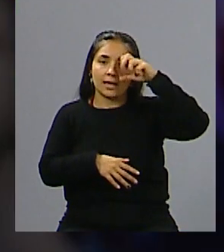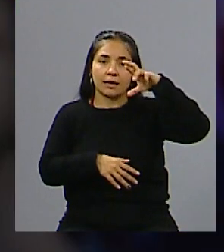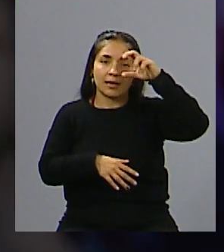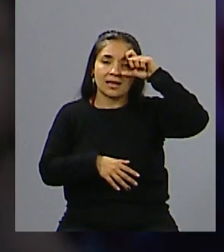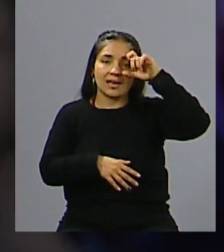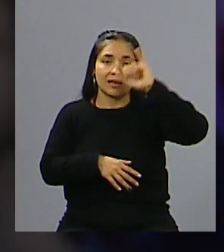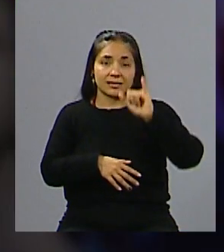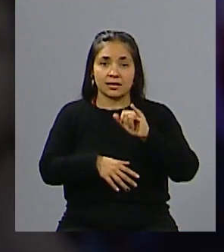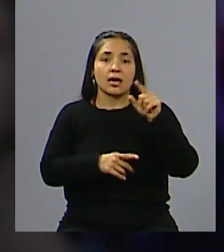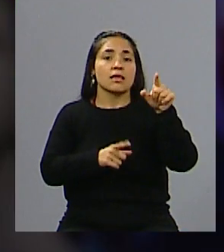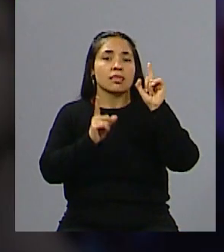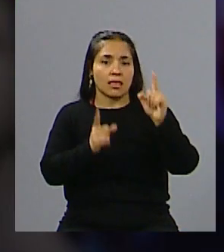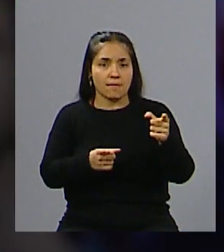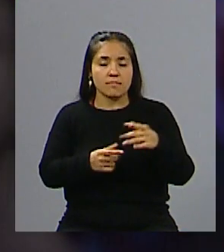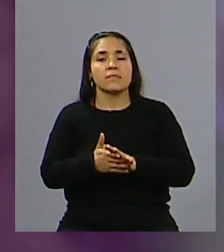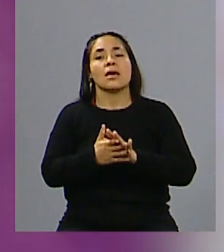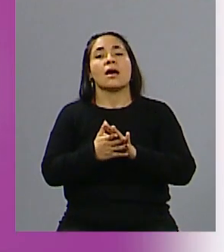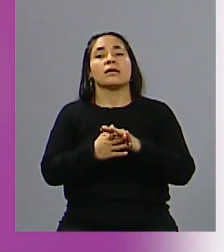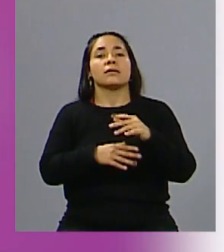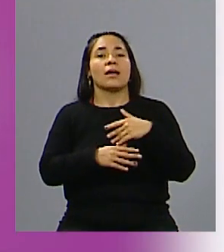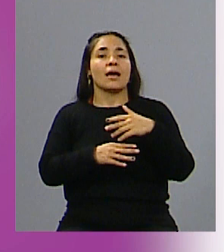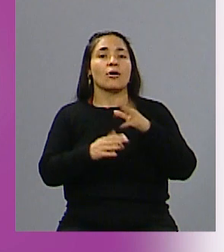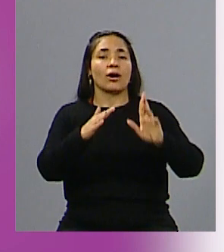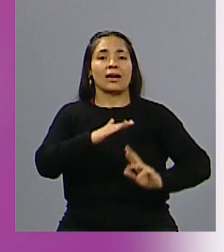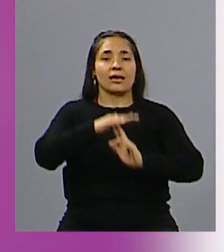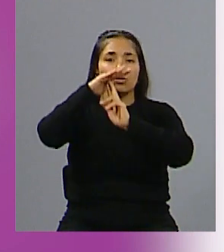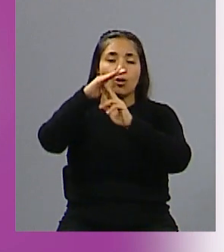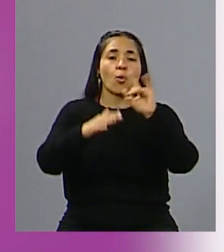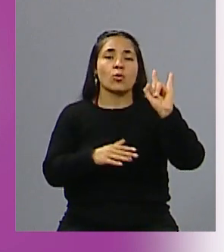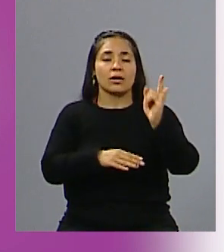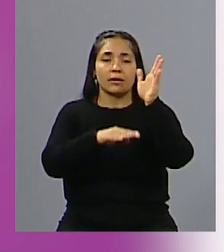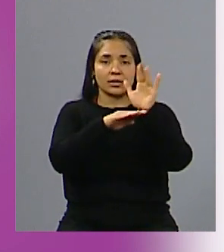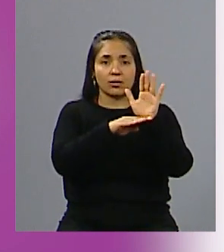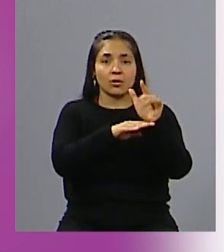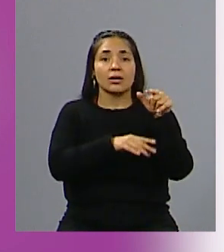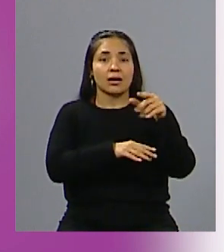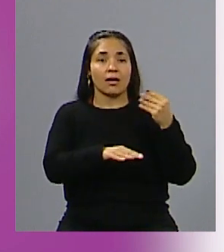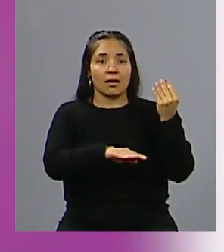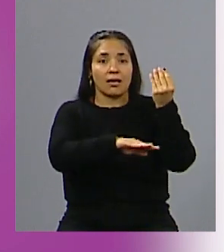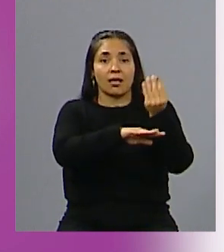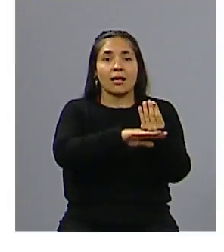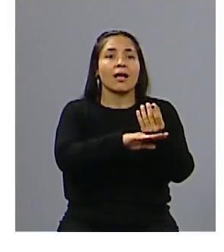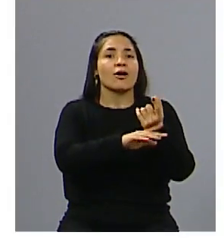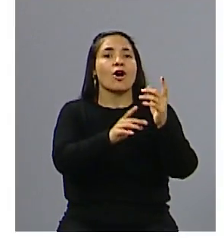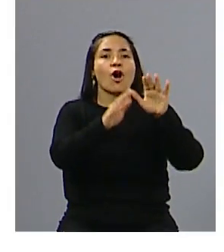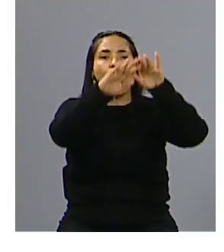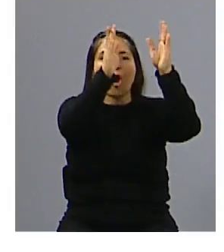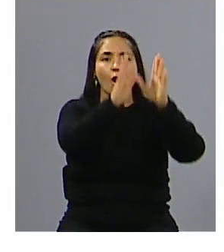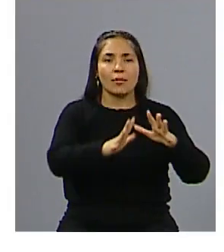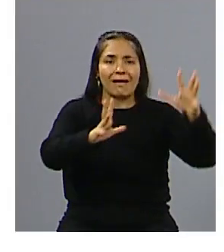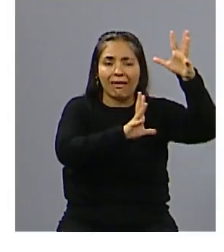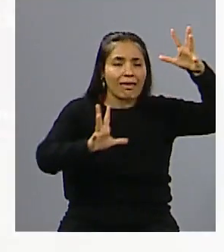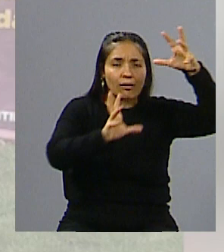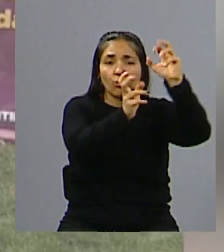estuvo exponiendo en el rectorado, en la Ucuyo su obra fue destruida, ¿no es cierto? Y esto también nos hace